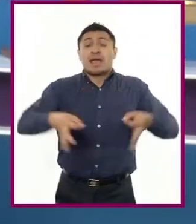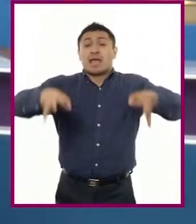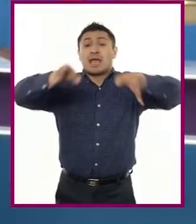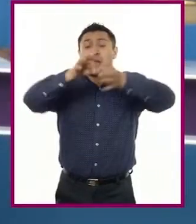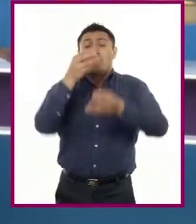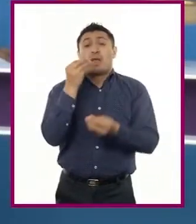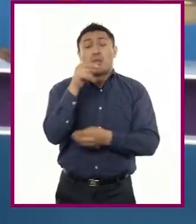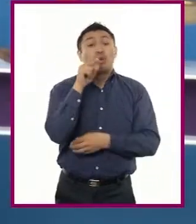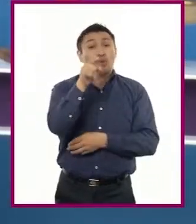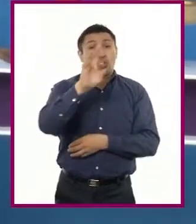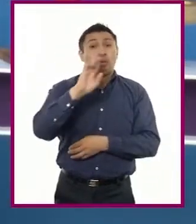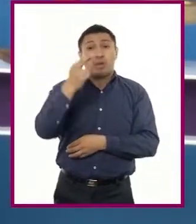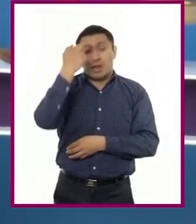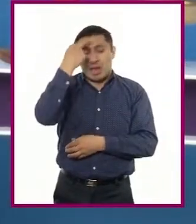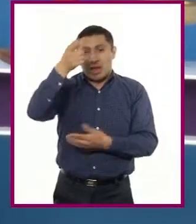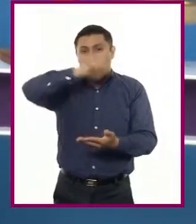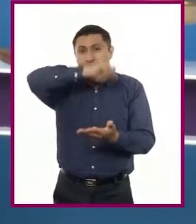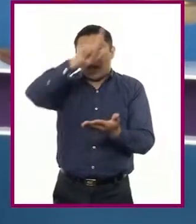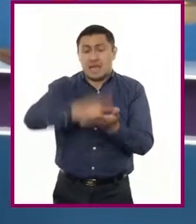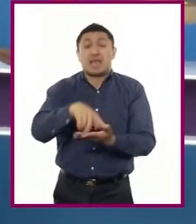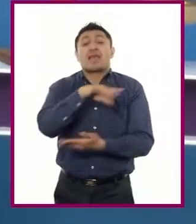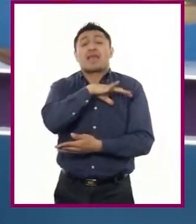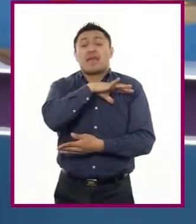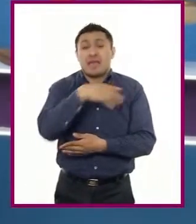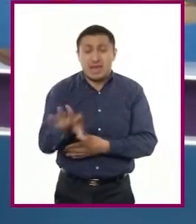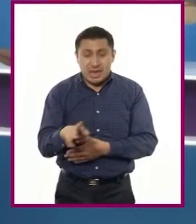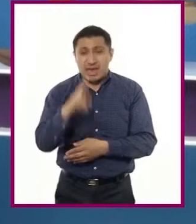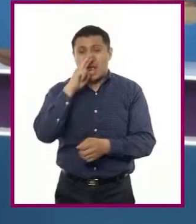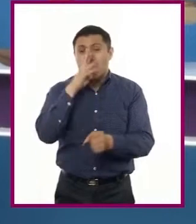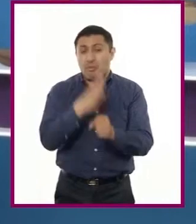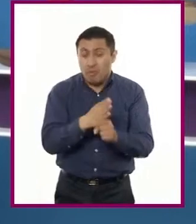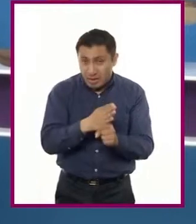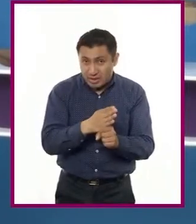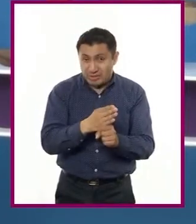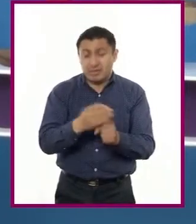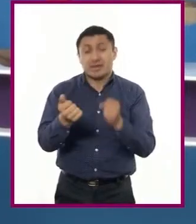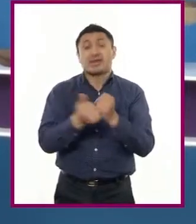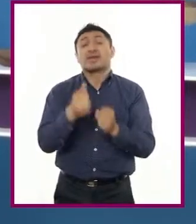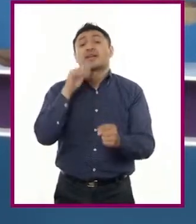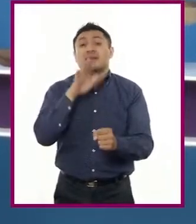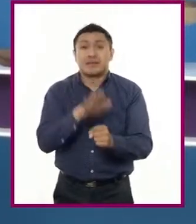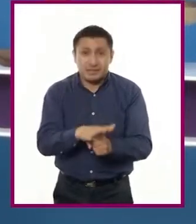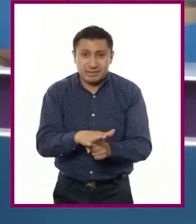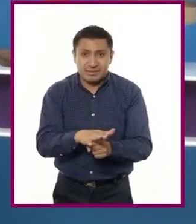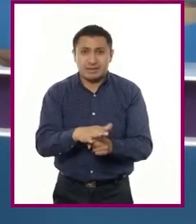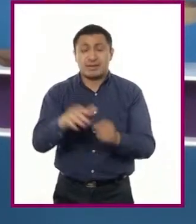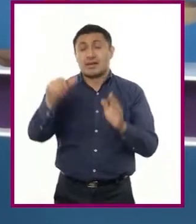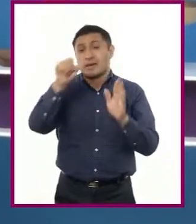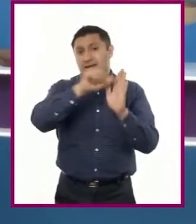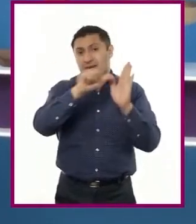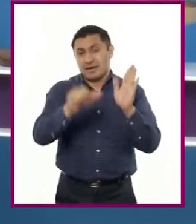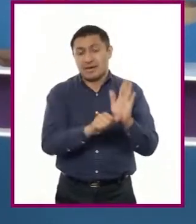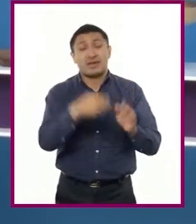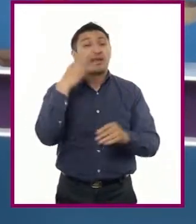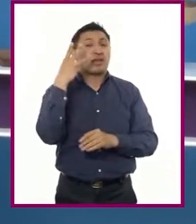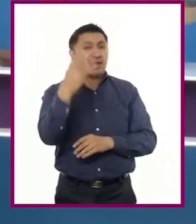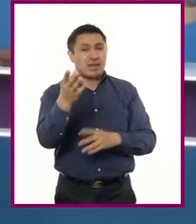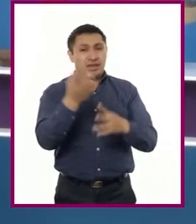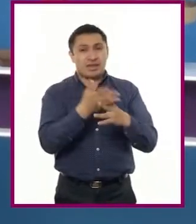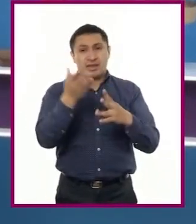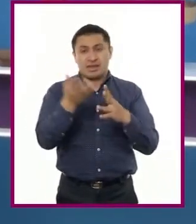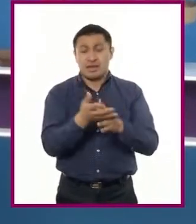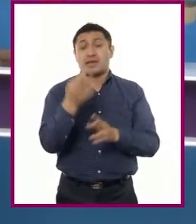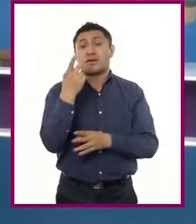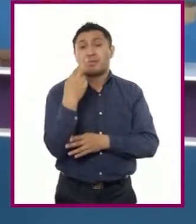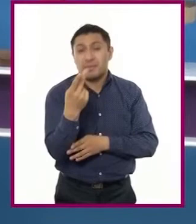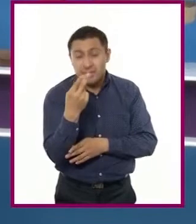recordar que en la Ley General de Responsabilidades Administrativas, en el artículo 3, fracción 25,